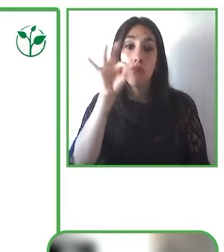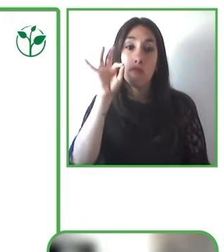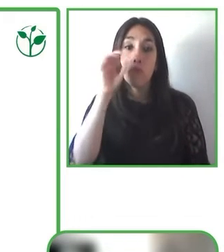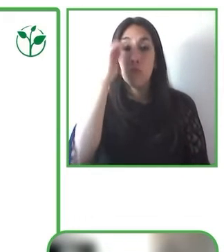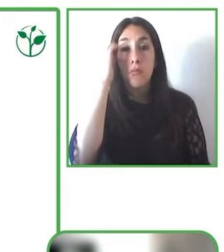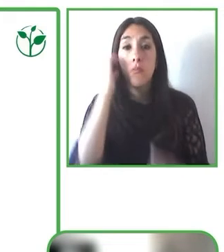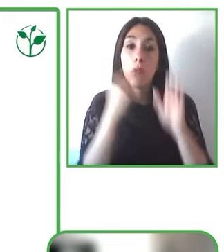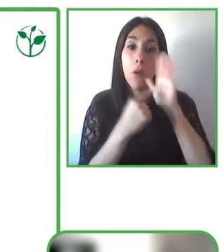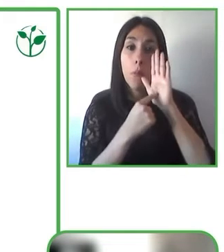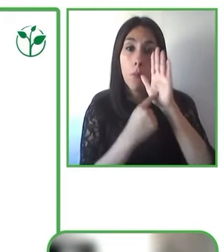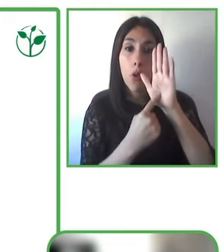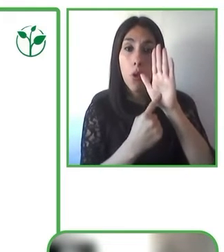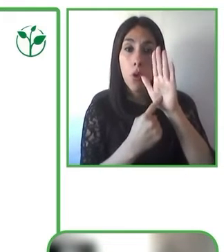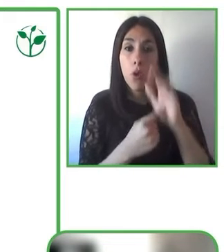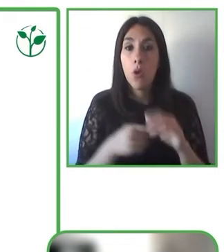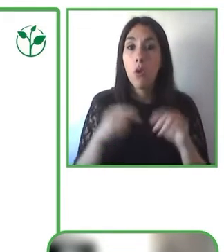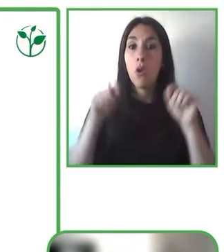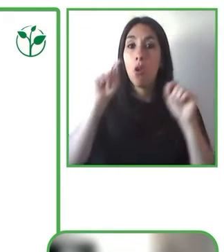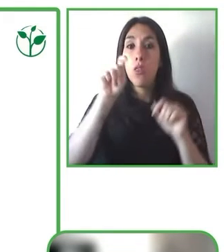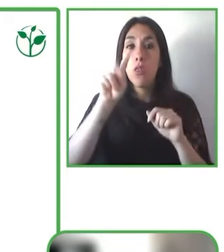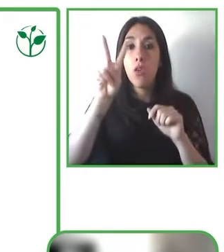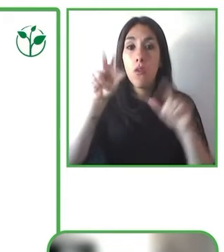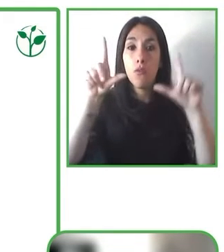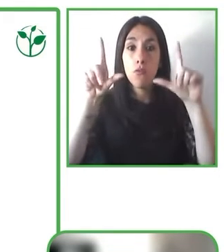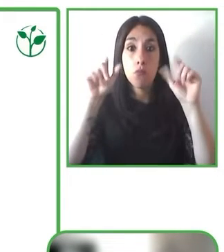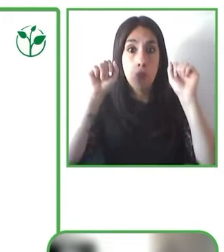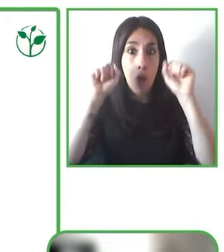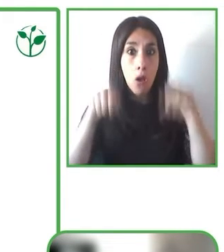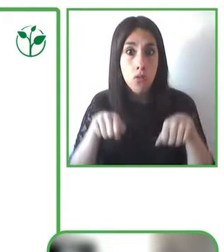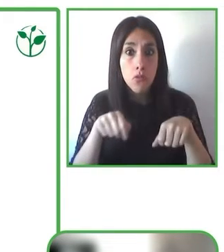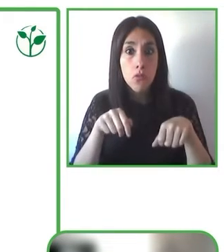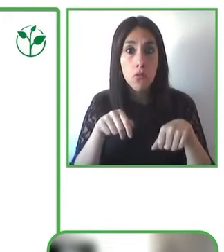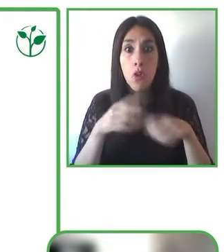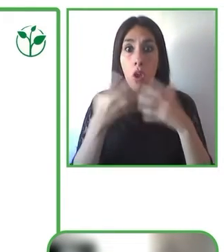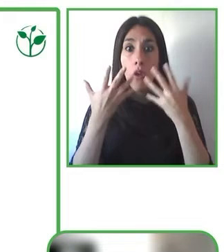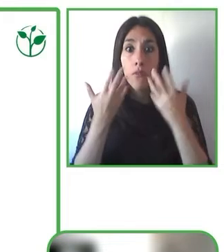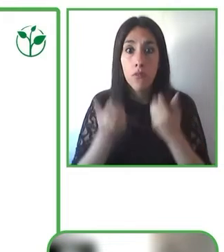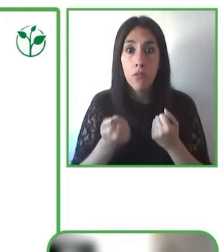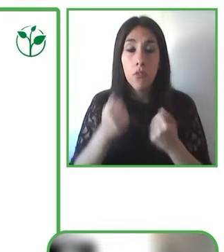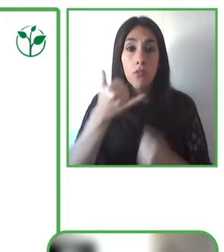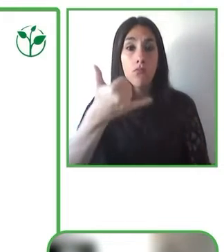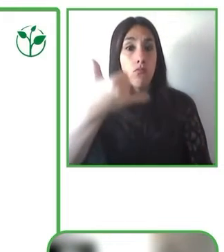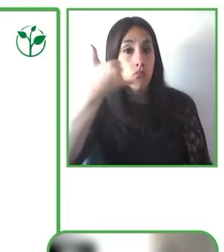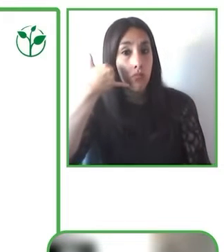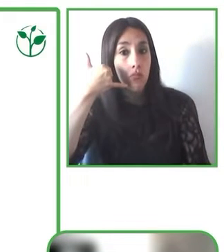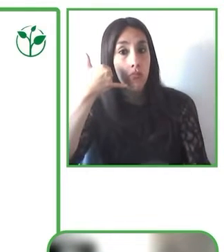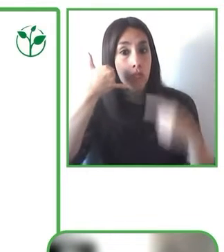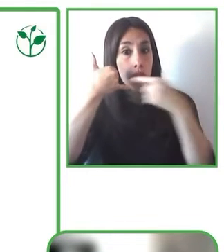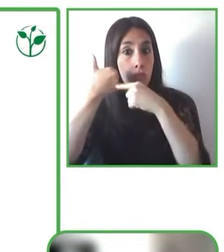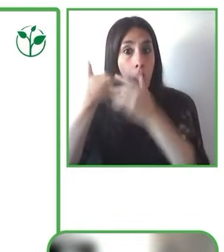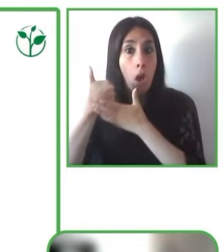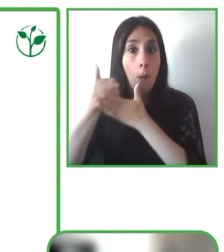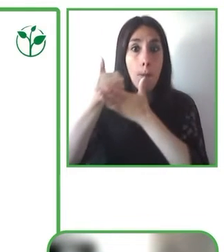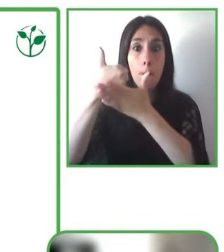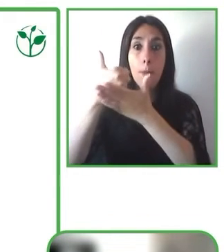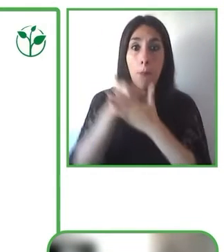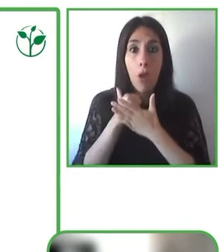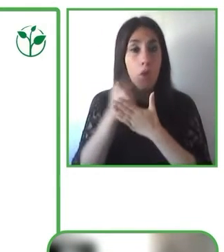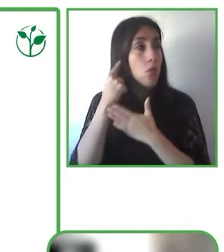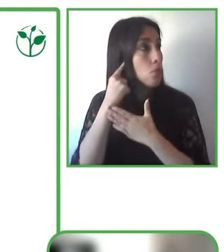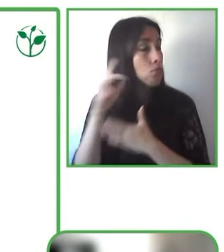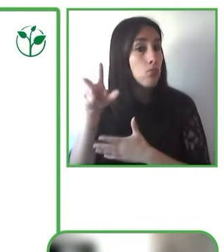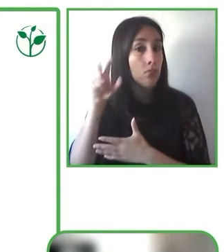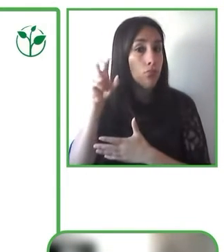que se puede encontrar un teléfono que ayuda con la audición y habla y se puede